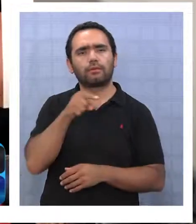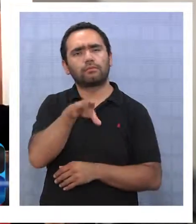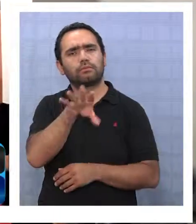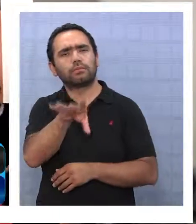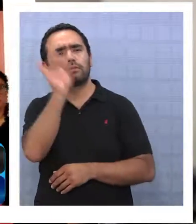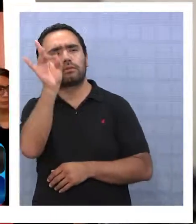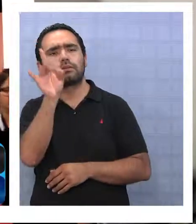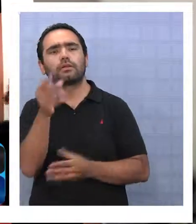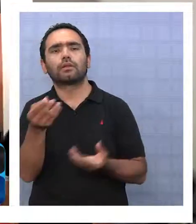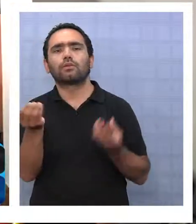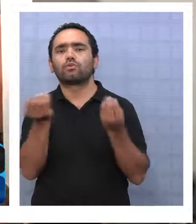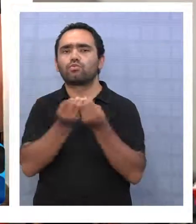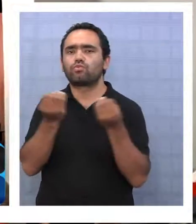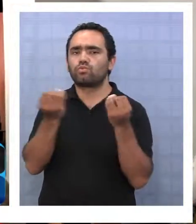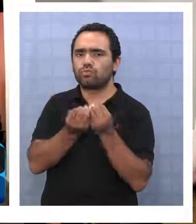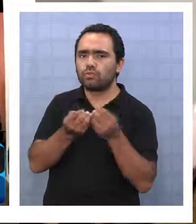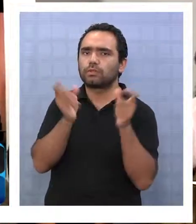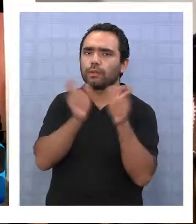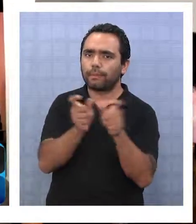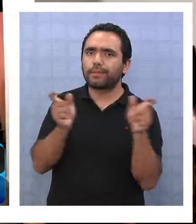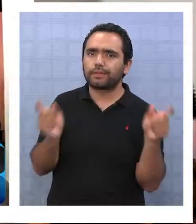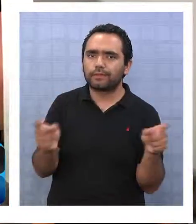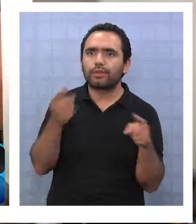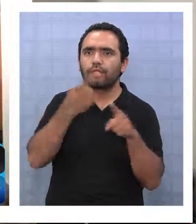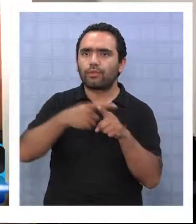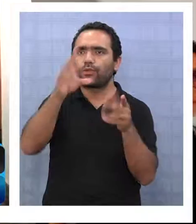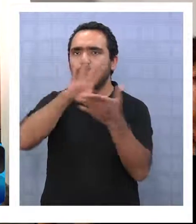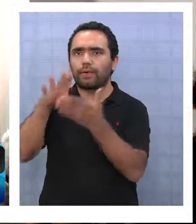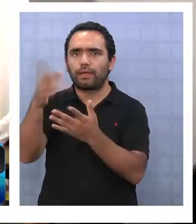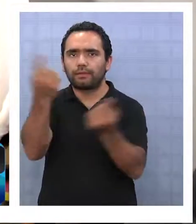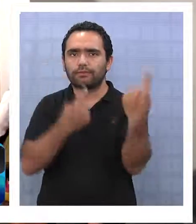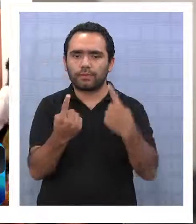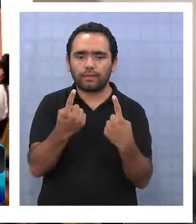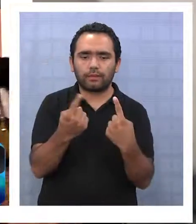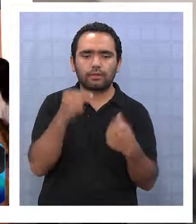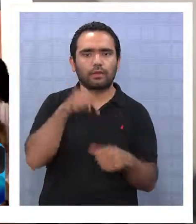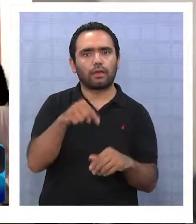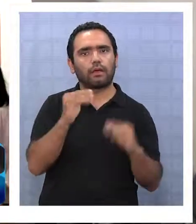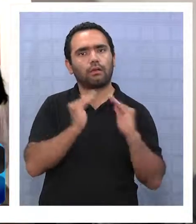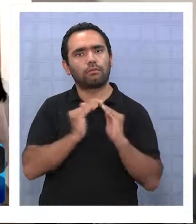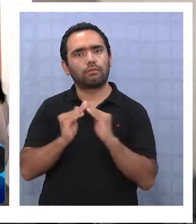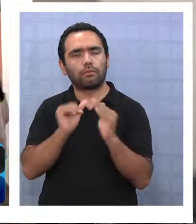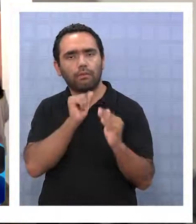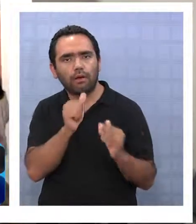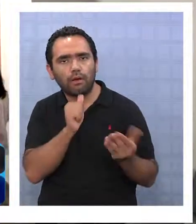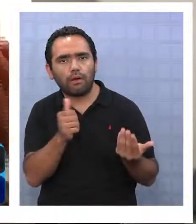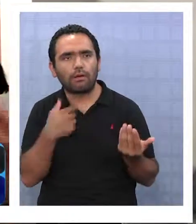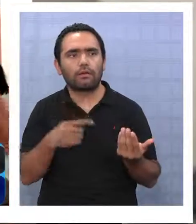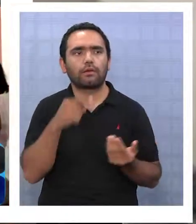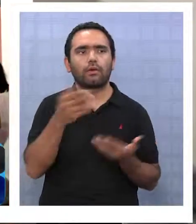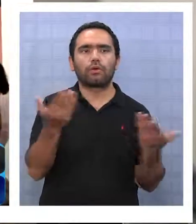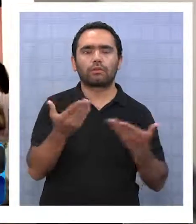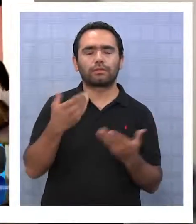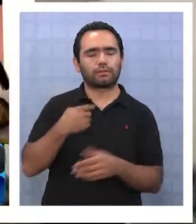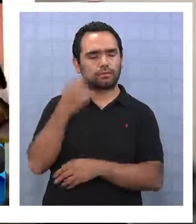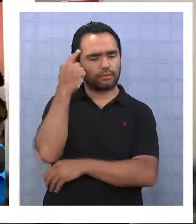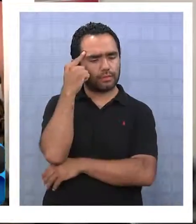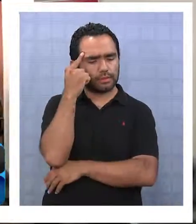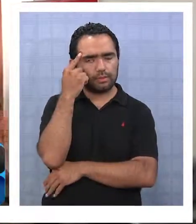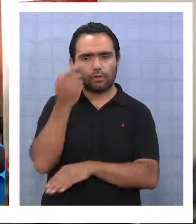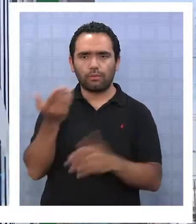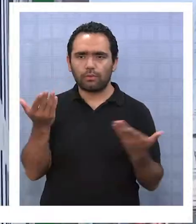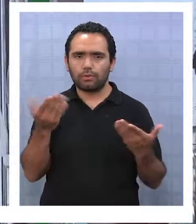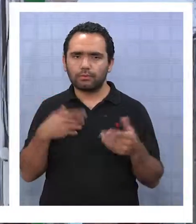es la cantidad de migrantes que hoy están viviendo en campamentos, es decir, cómo se está tratando y cómo se está manejando la llegada de nuevas personas,